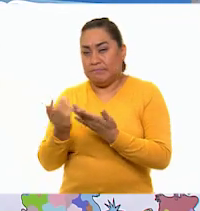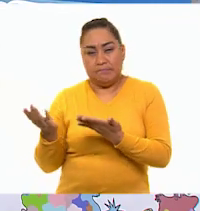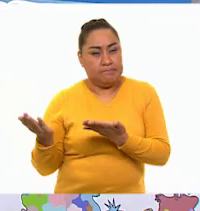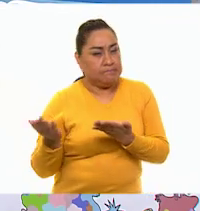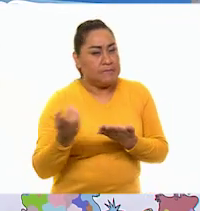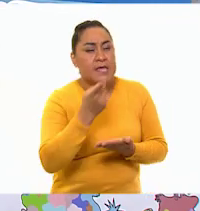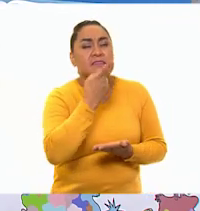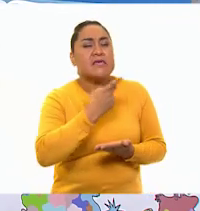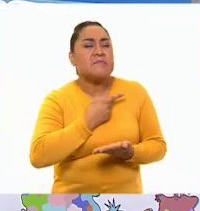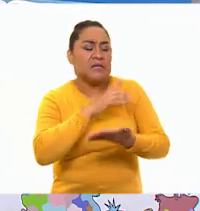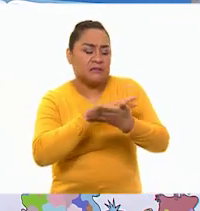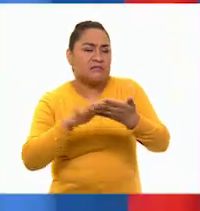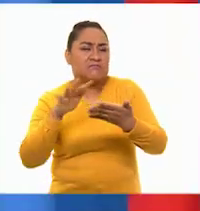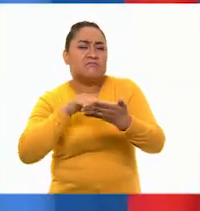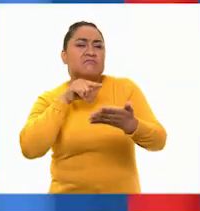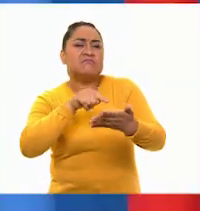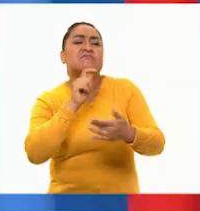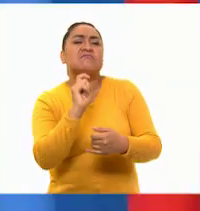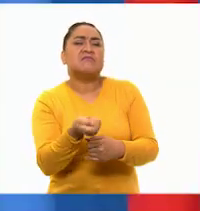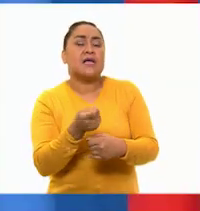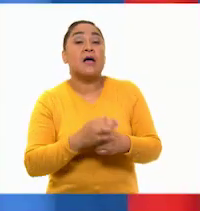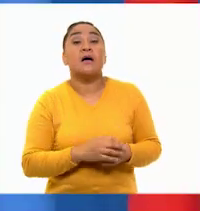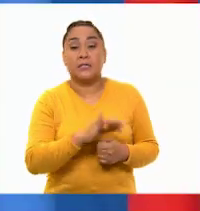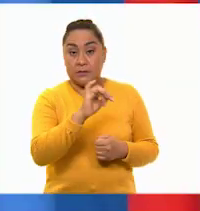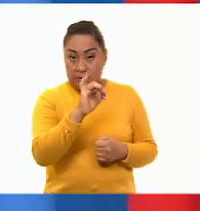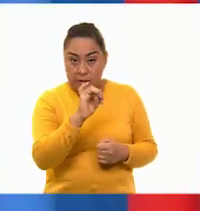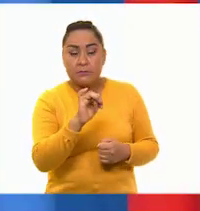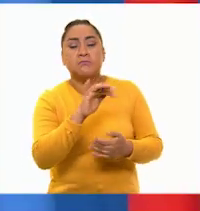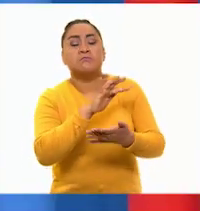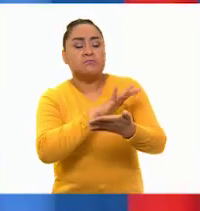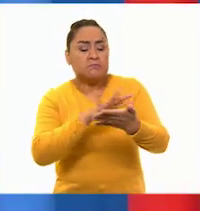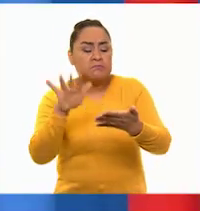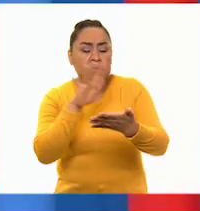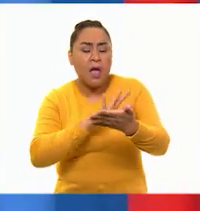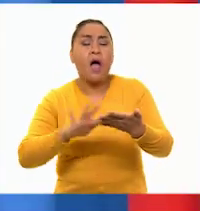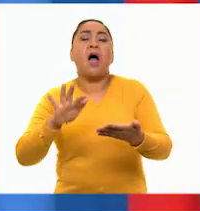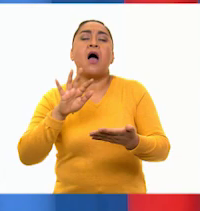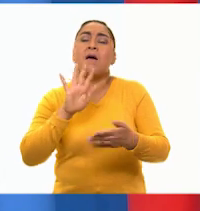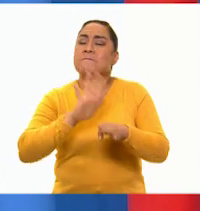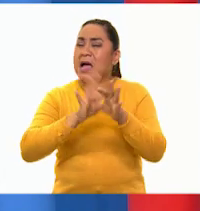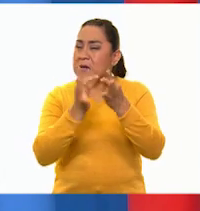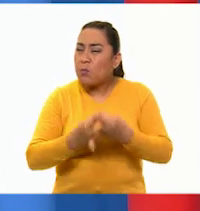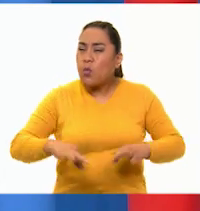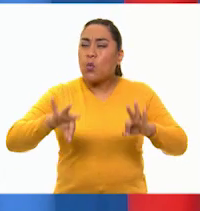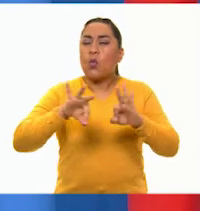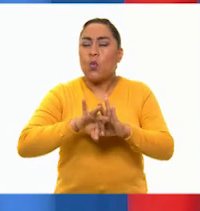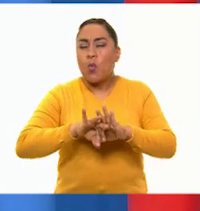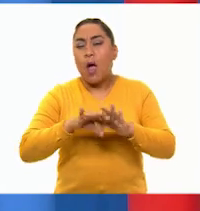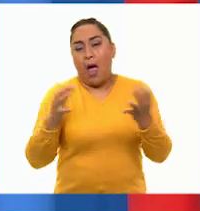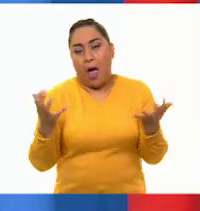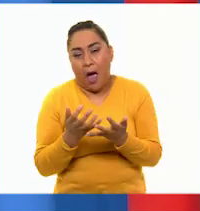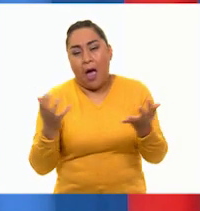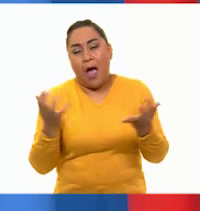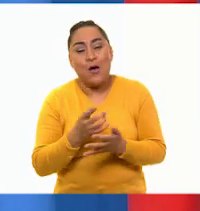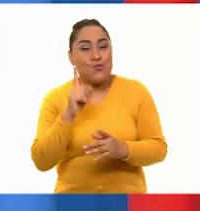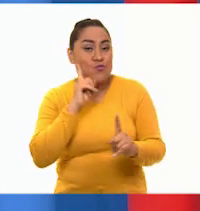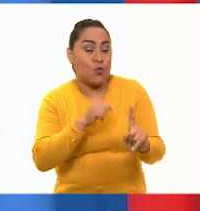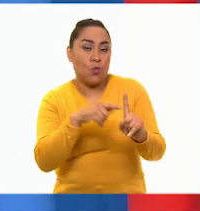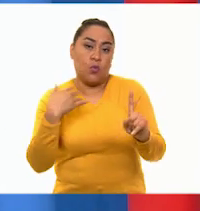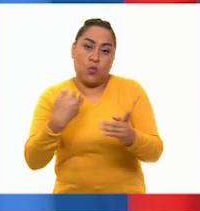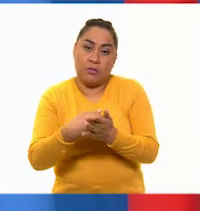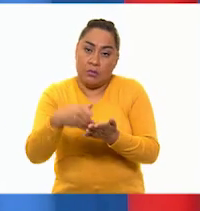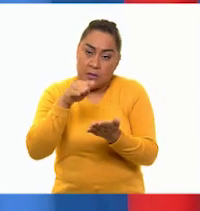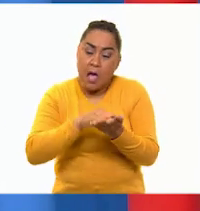trata el texto que nos leíste. Claro que sí. Nos da un panorama de los principales hechos y actividades de esta heroína, de cómo